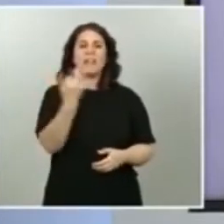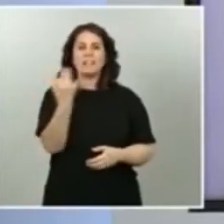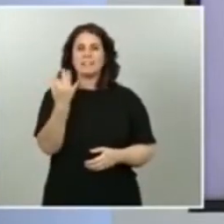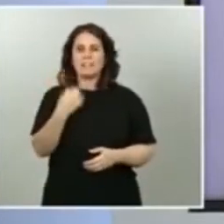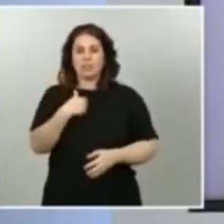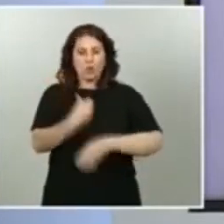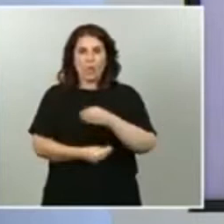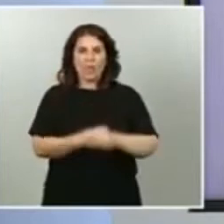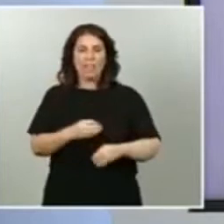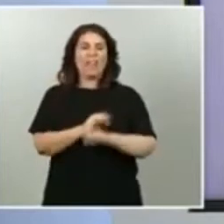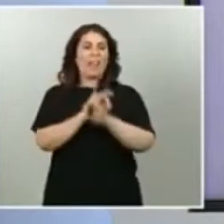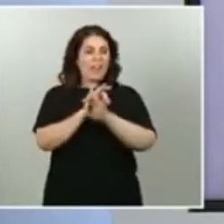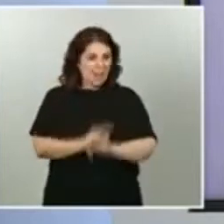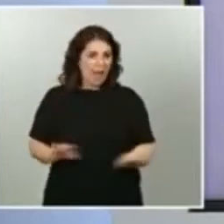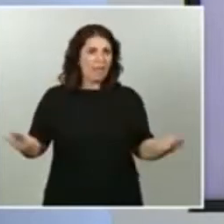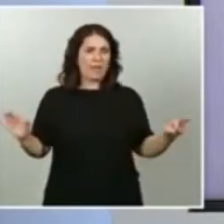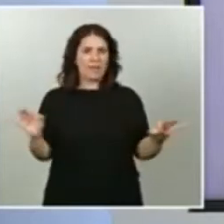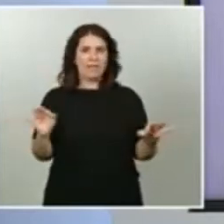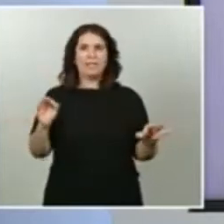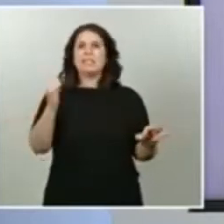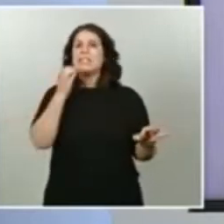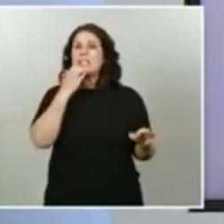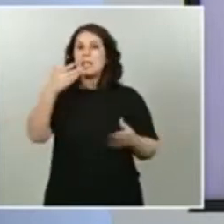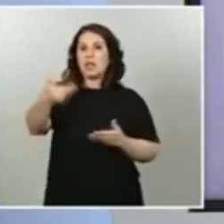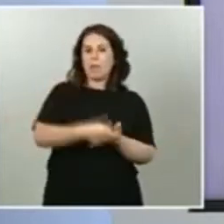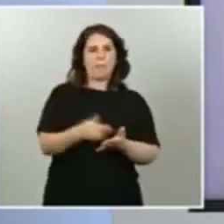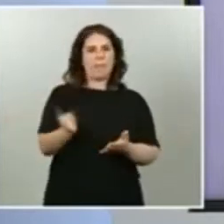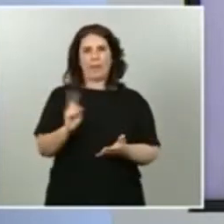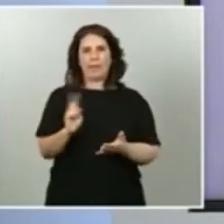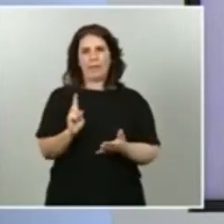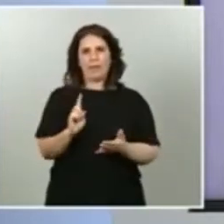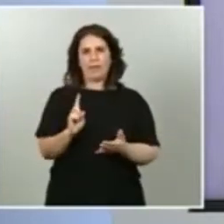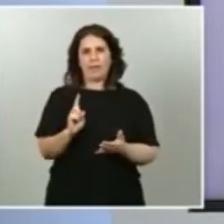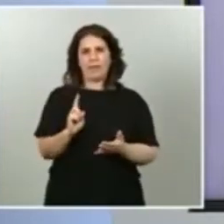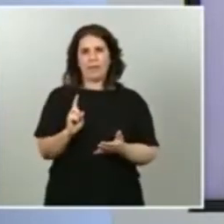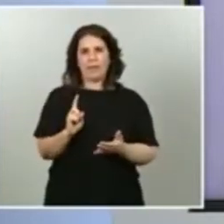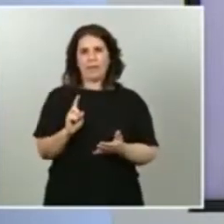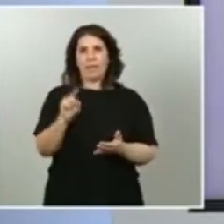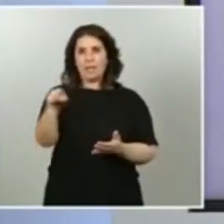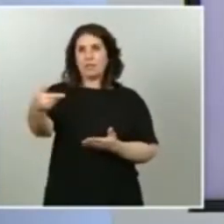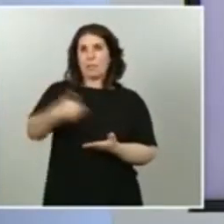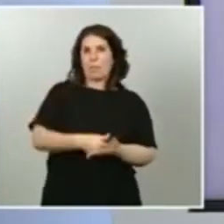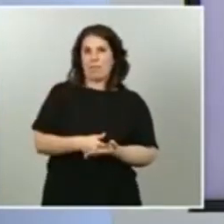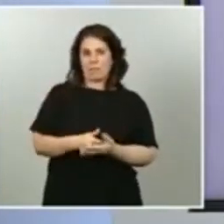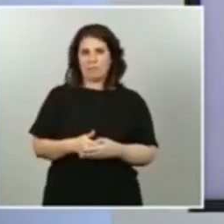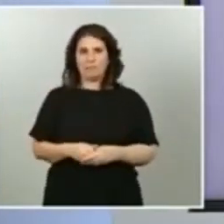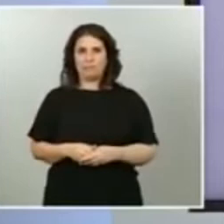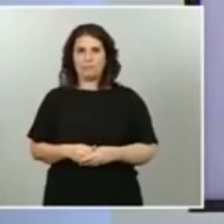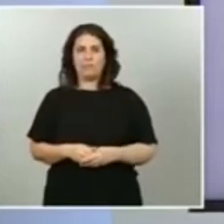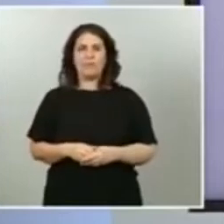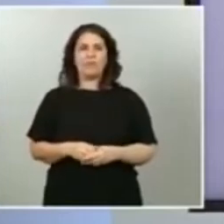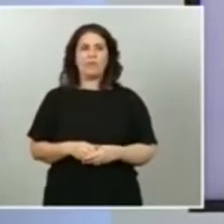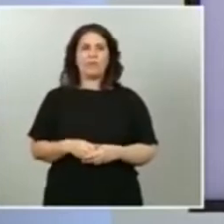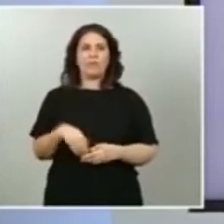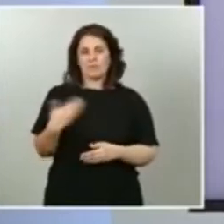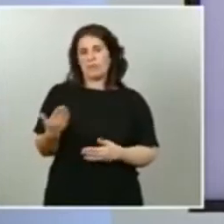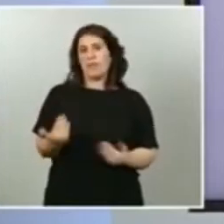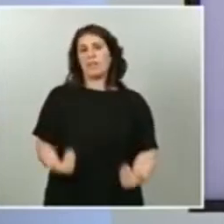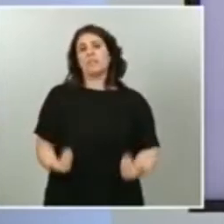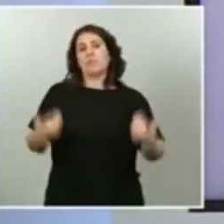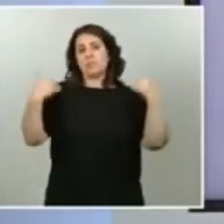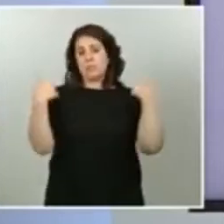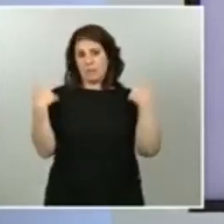requerimiento de las propias compañías. En este sentido. A partir de la responsabilidad de la